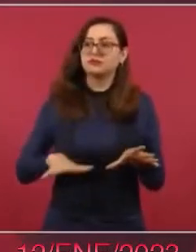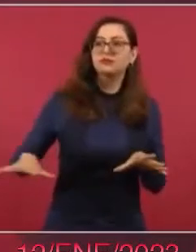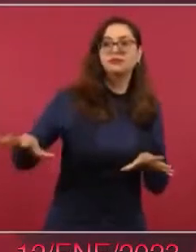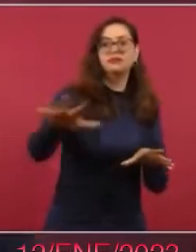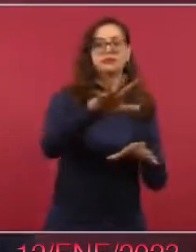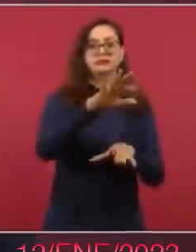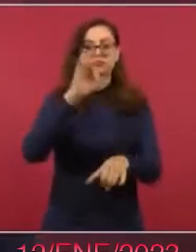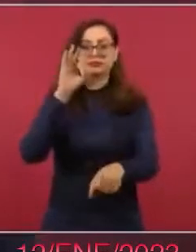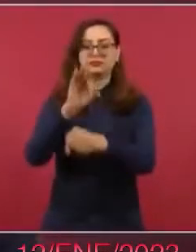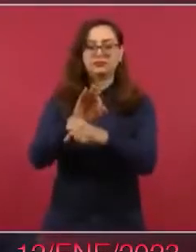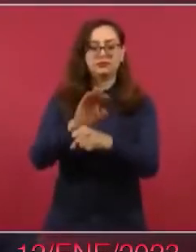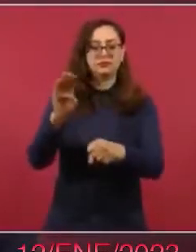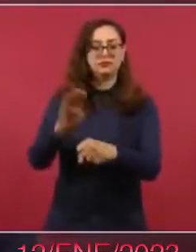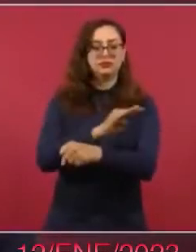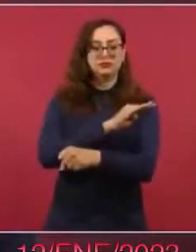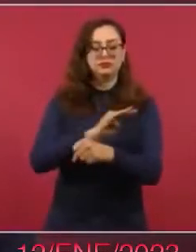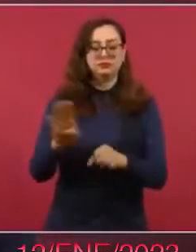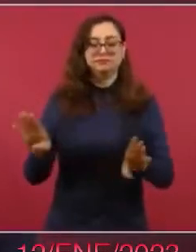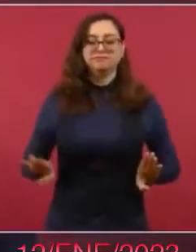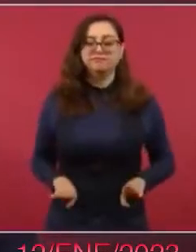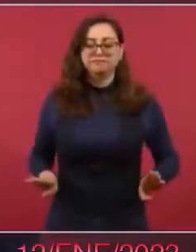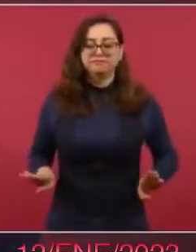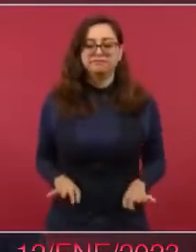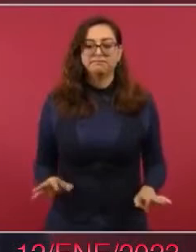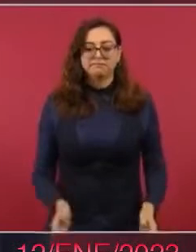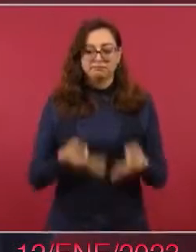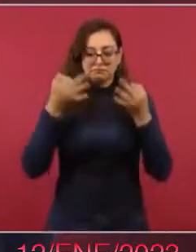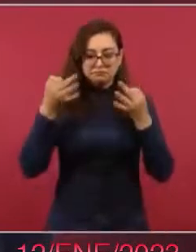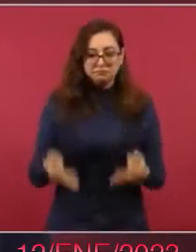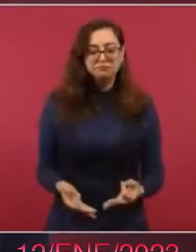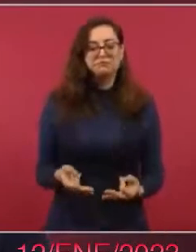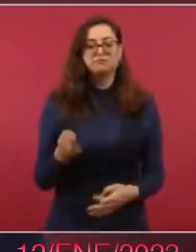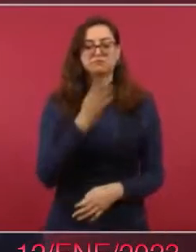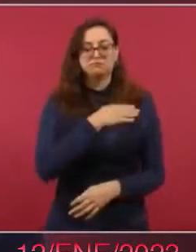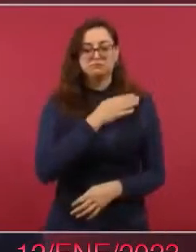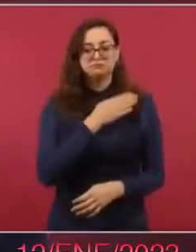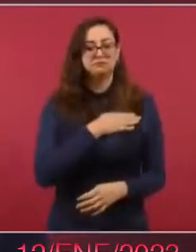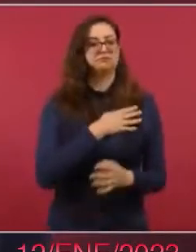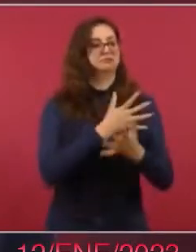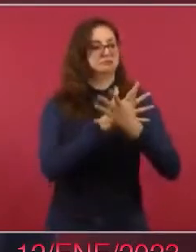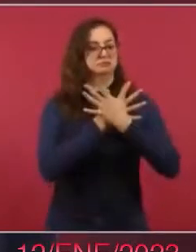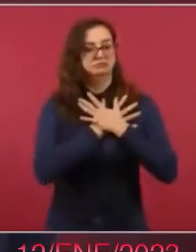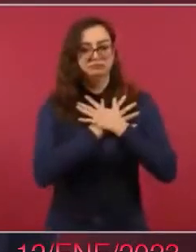con convicciones, con principios, con buena fe con amor